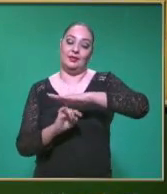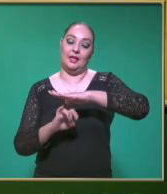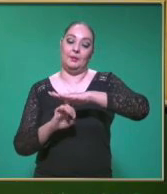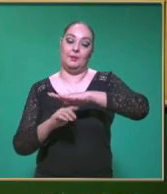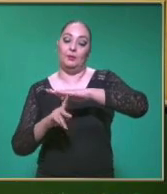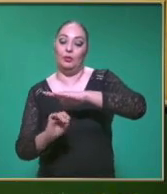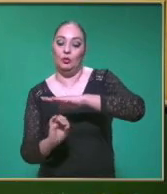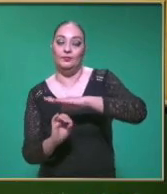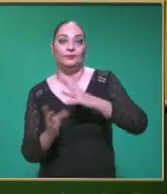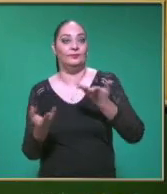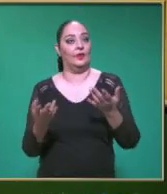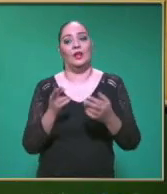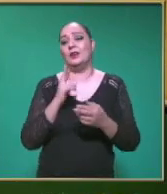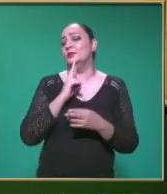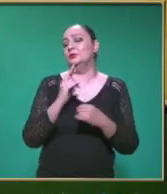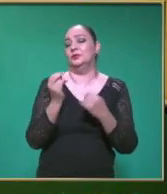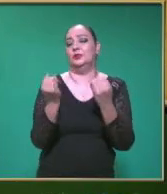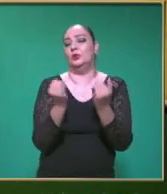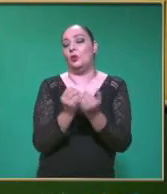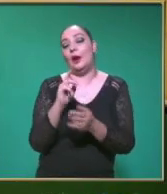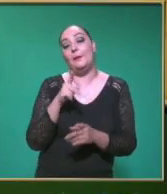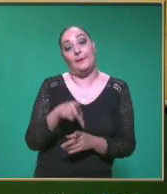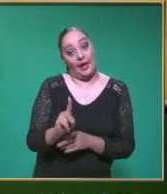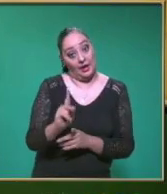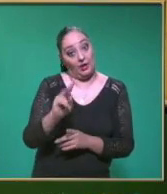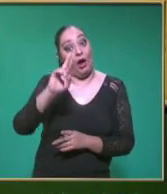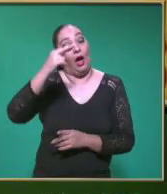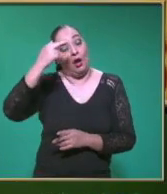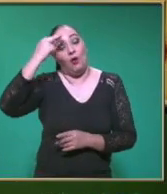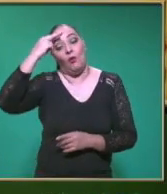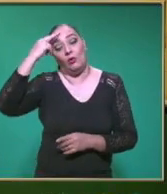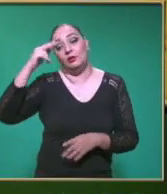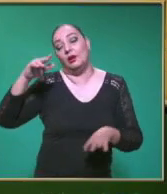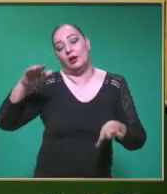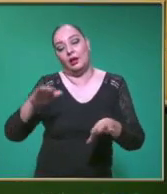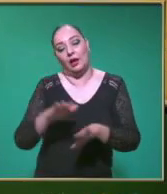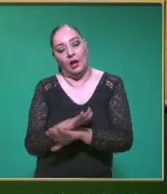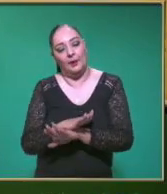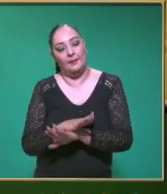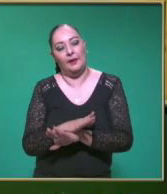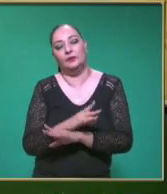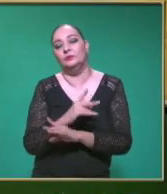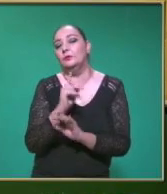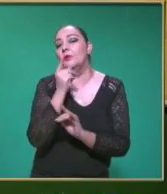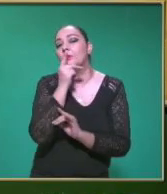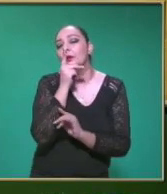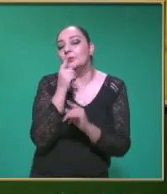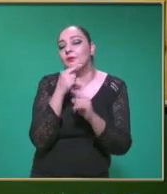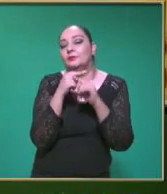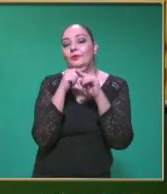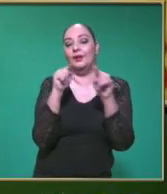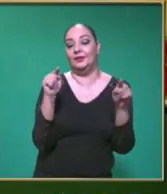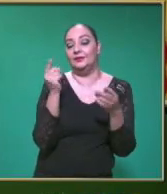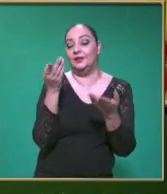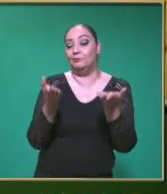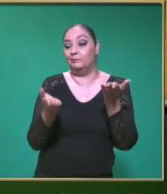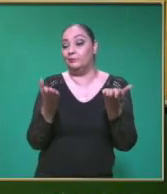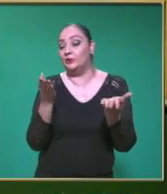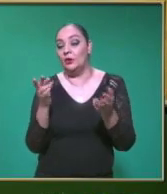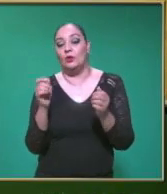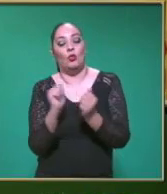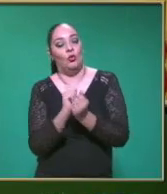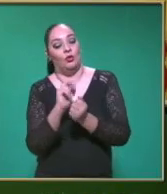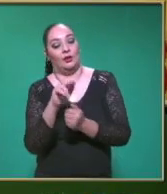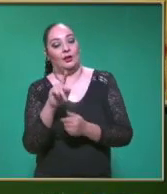El resultado es igual Nada más recuerden Que cambia Un Hay una pequeña diferencia En comparación Con las rápidas